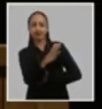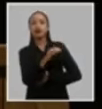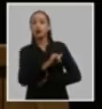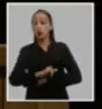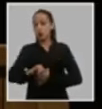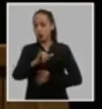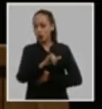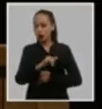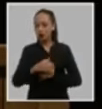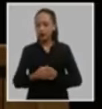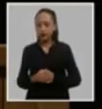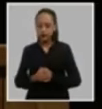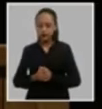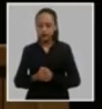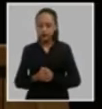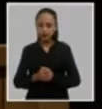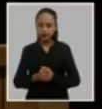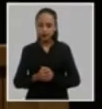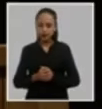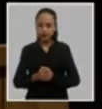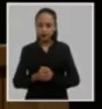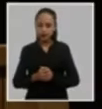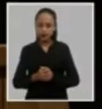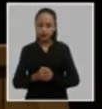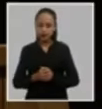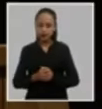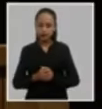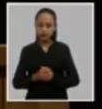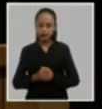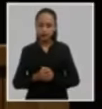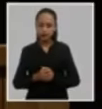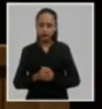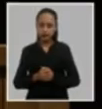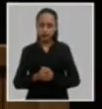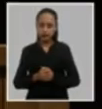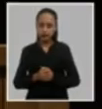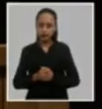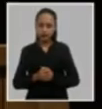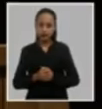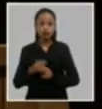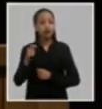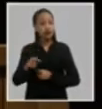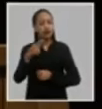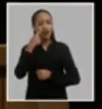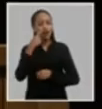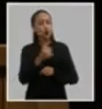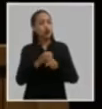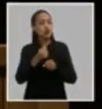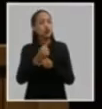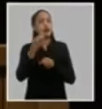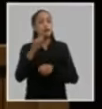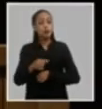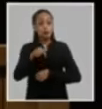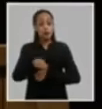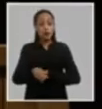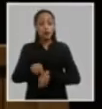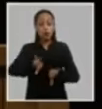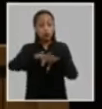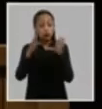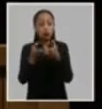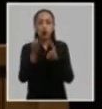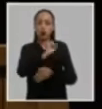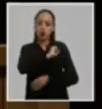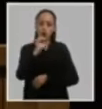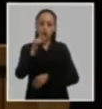de lo que se trata es emplear al máximo las conquistas y fortalezas de estos 62 años de obra